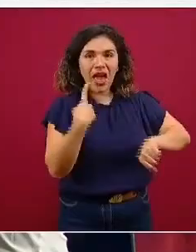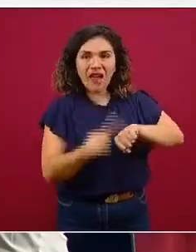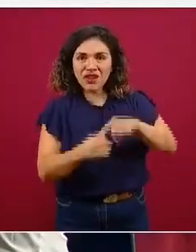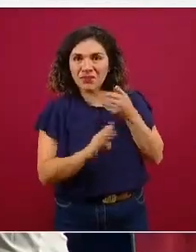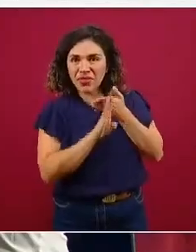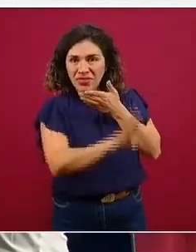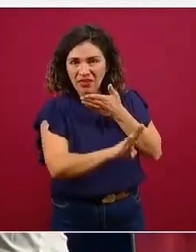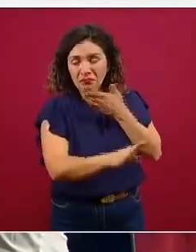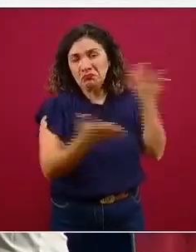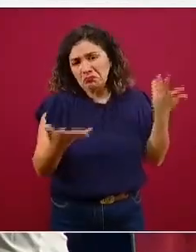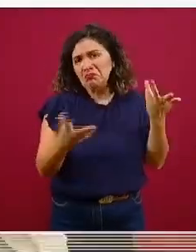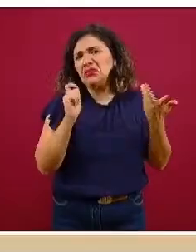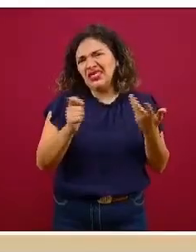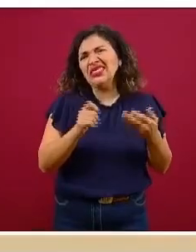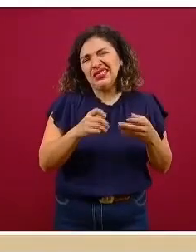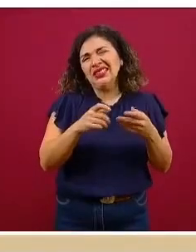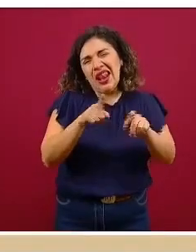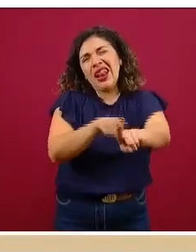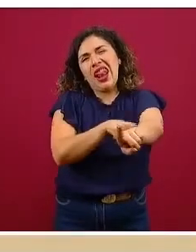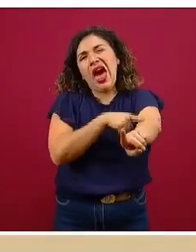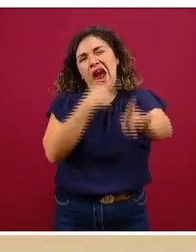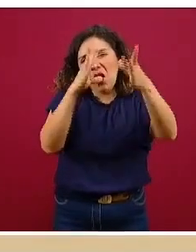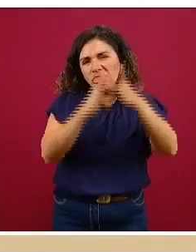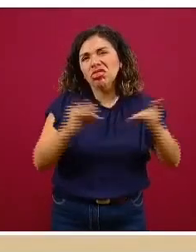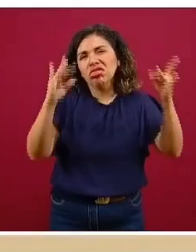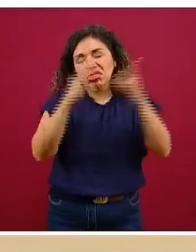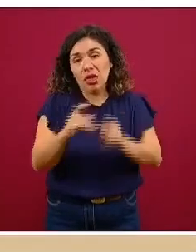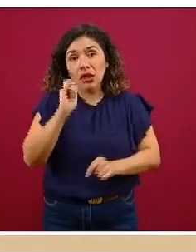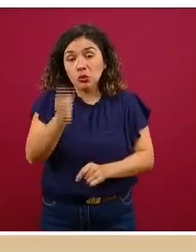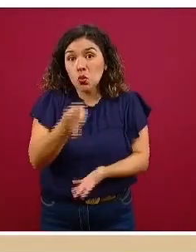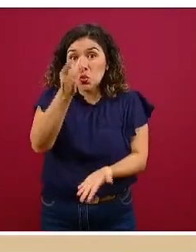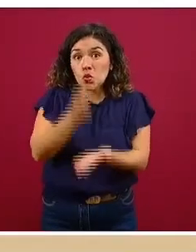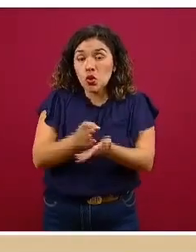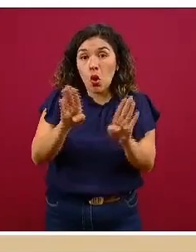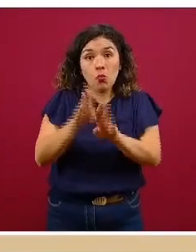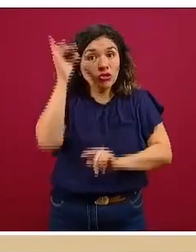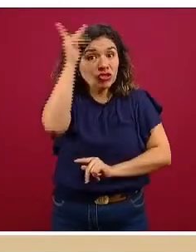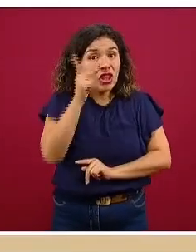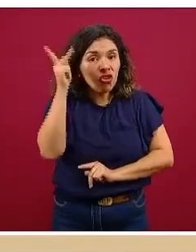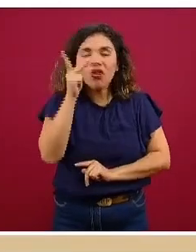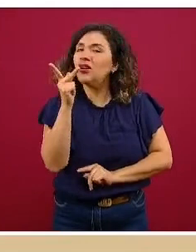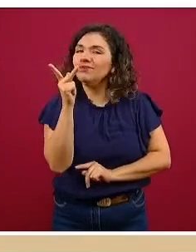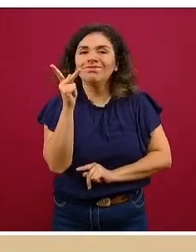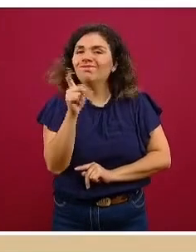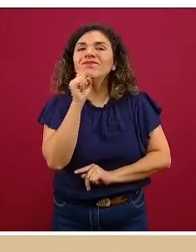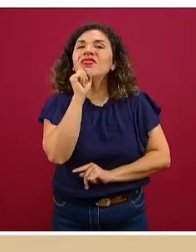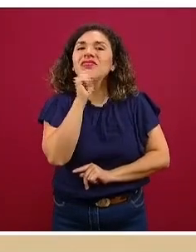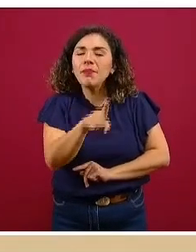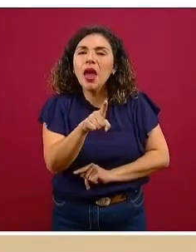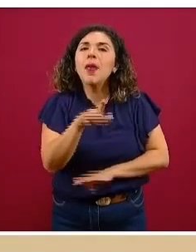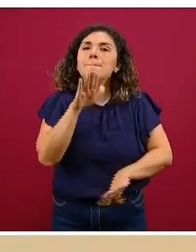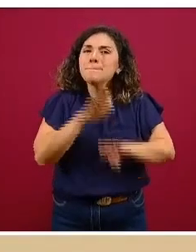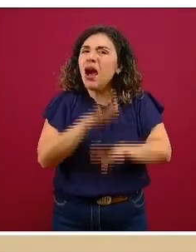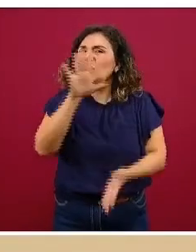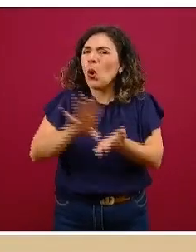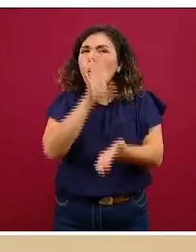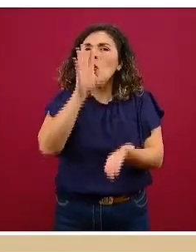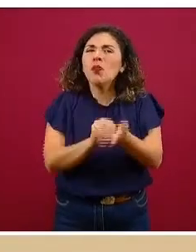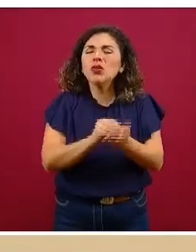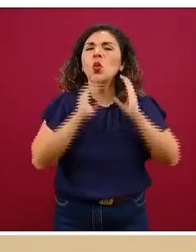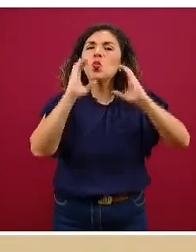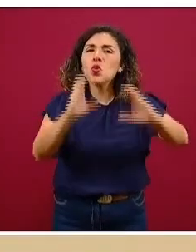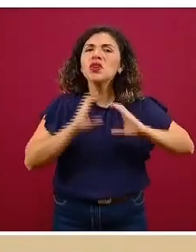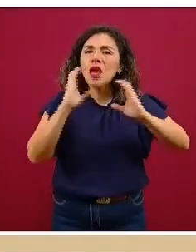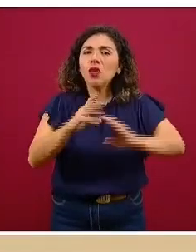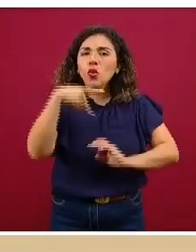Es un concepto amplio que no nada más implica acciones a nivel psicológico, sino tiene que ver con algo más integral, tiene que ver